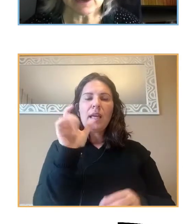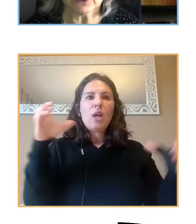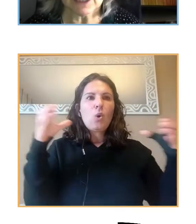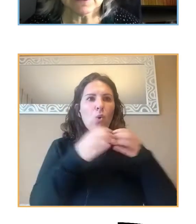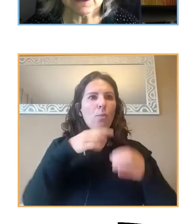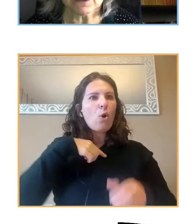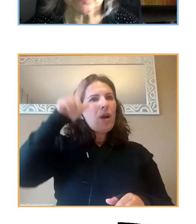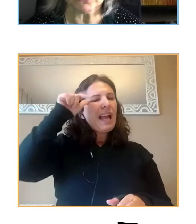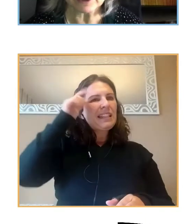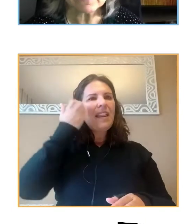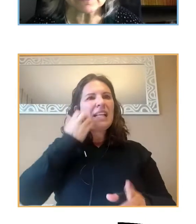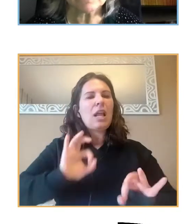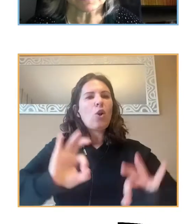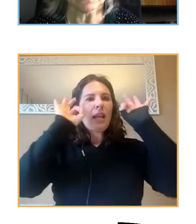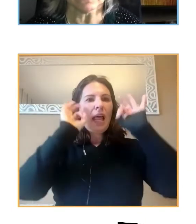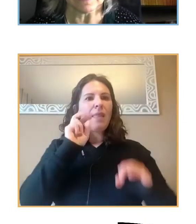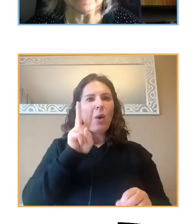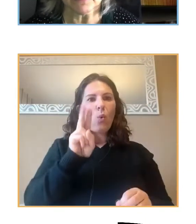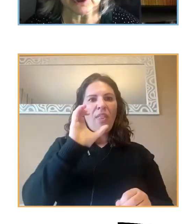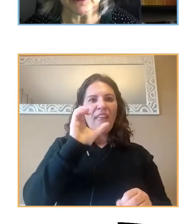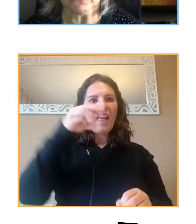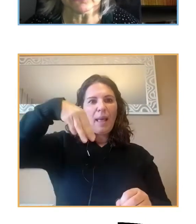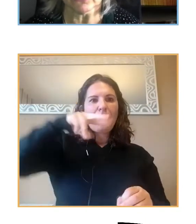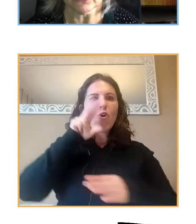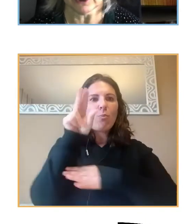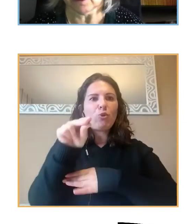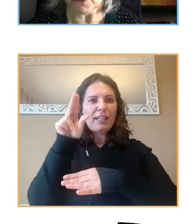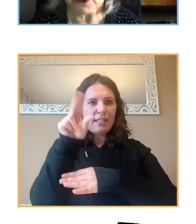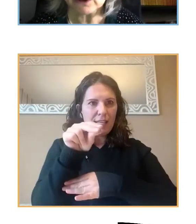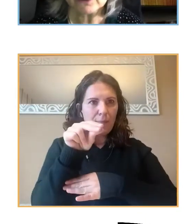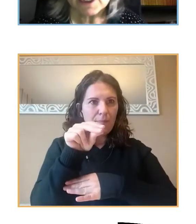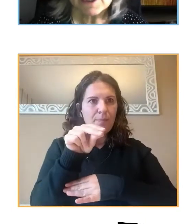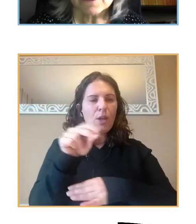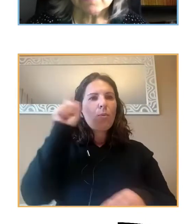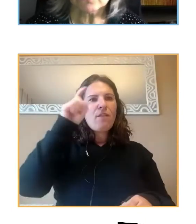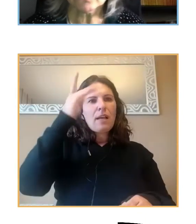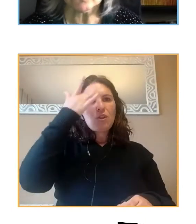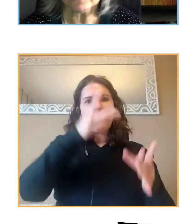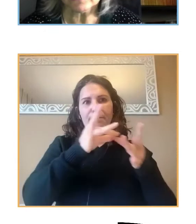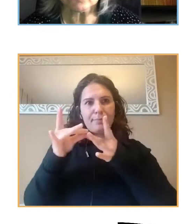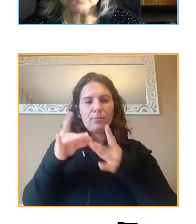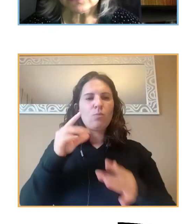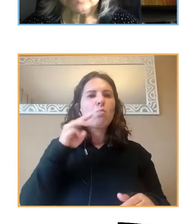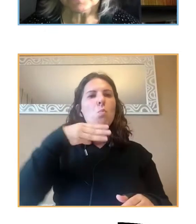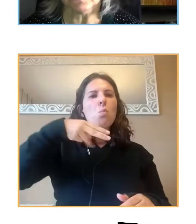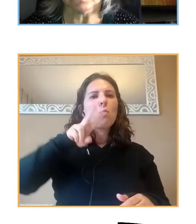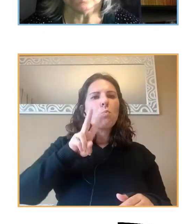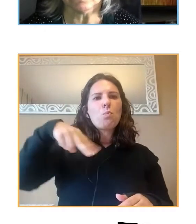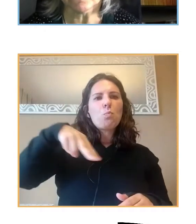Extraordinaria de la Complutense, liderada por el profesor Muñoz. Hicieron un estudio